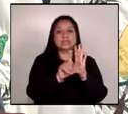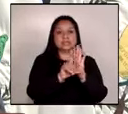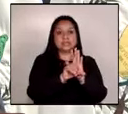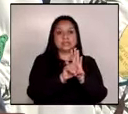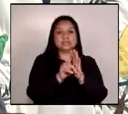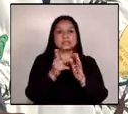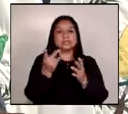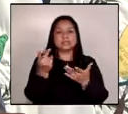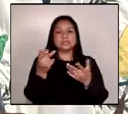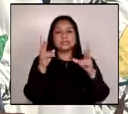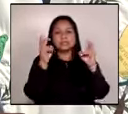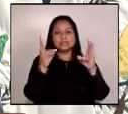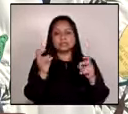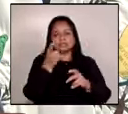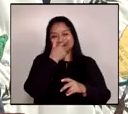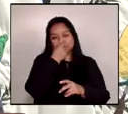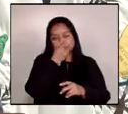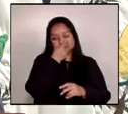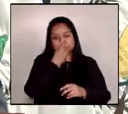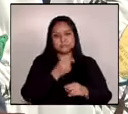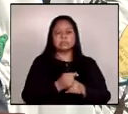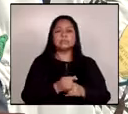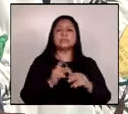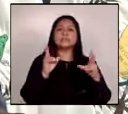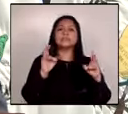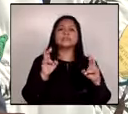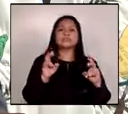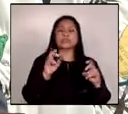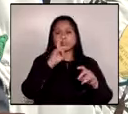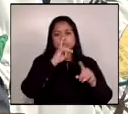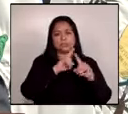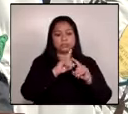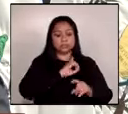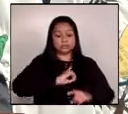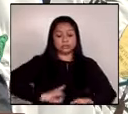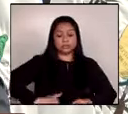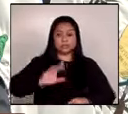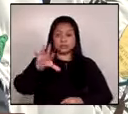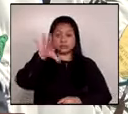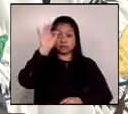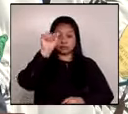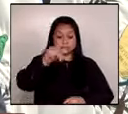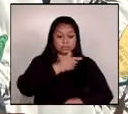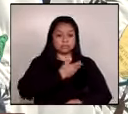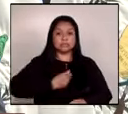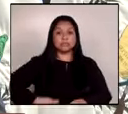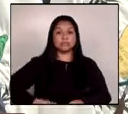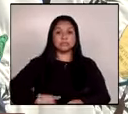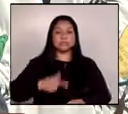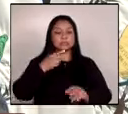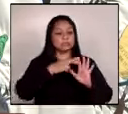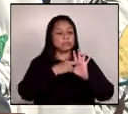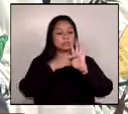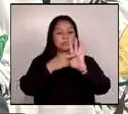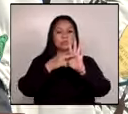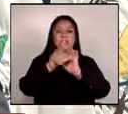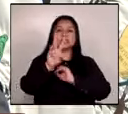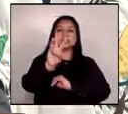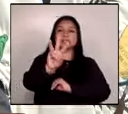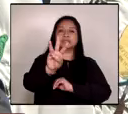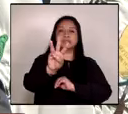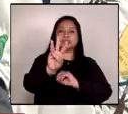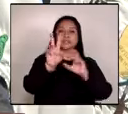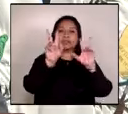anticorrupción. Los consejeros delegados elegidos por este gobierno representan a tres grandes